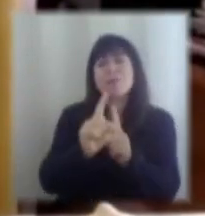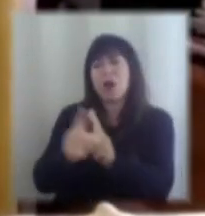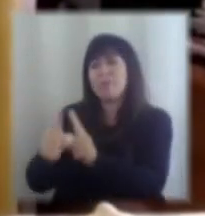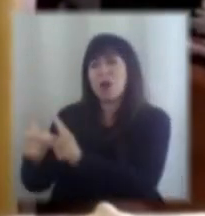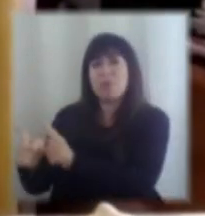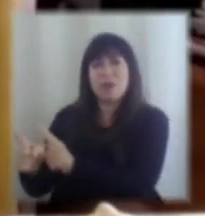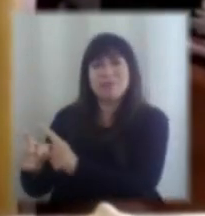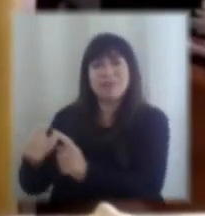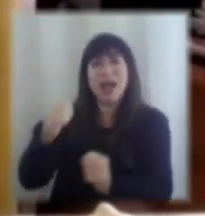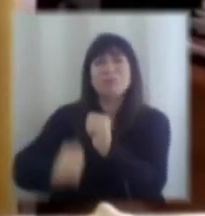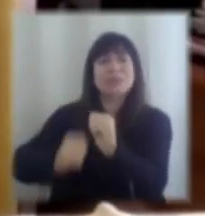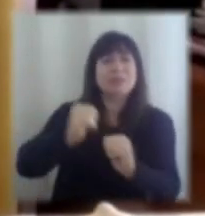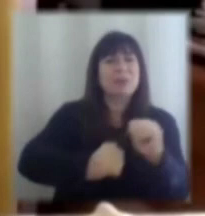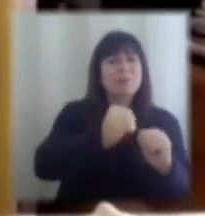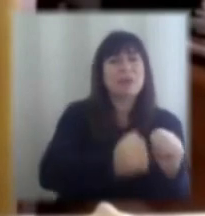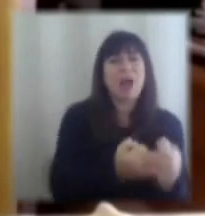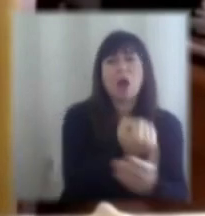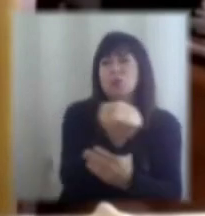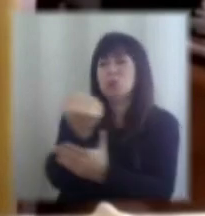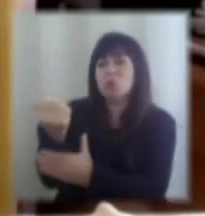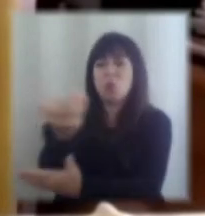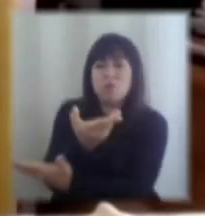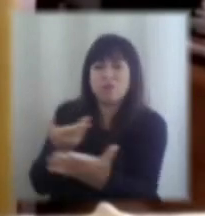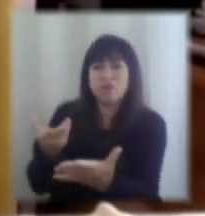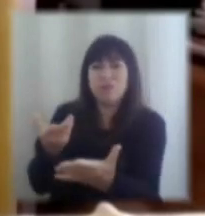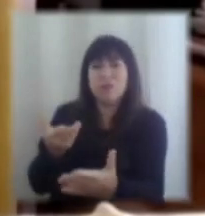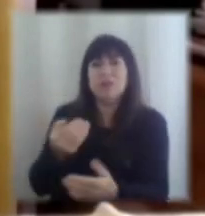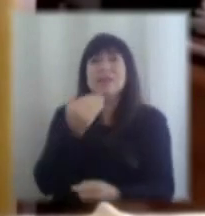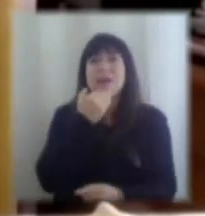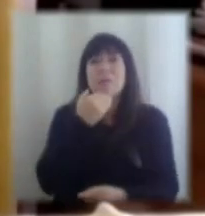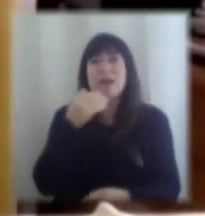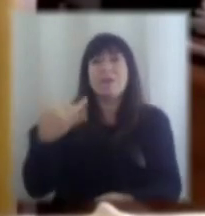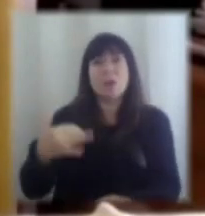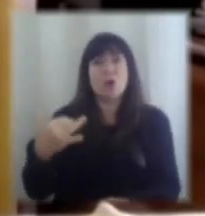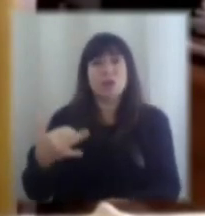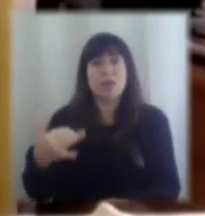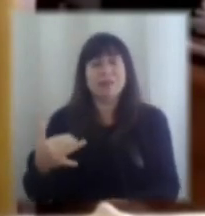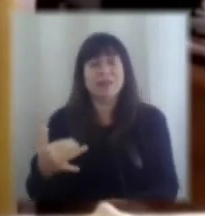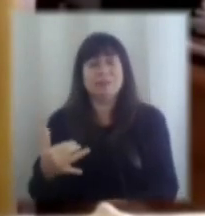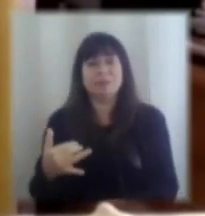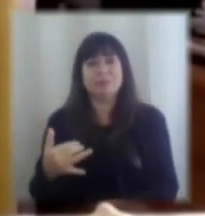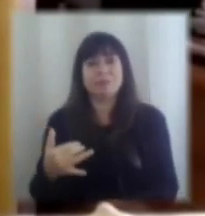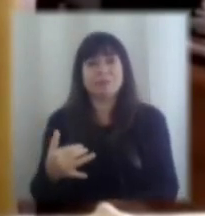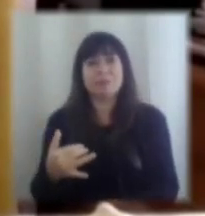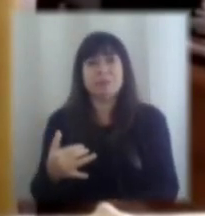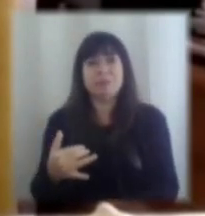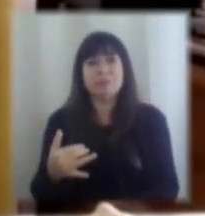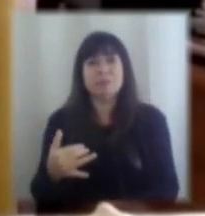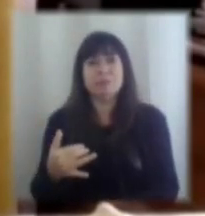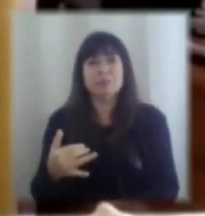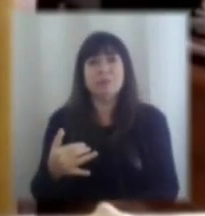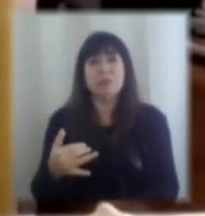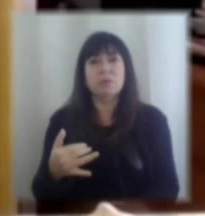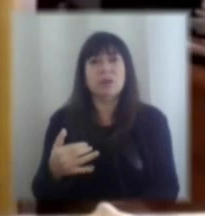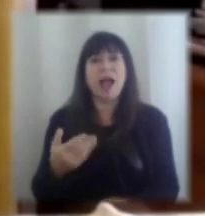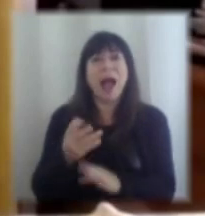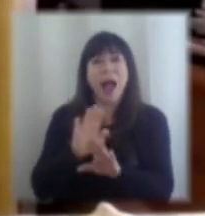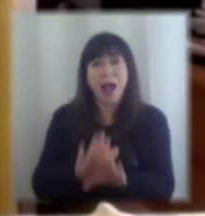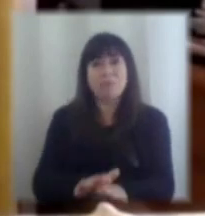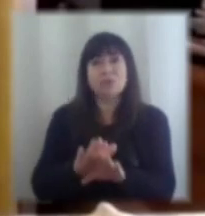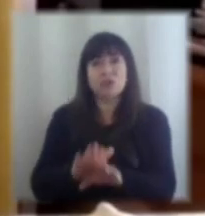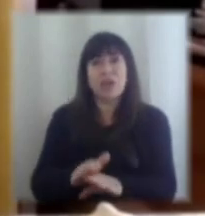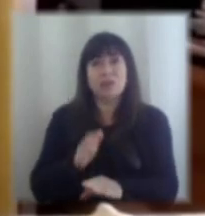entre empresas. Y por último, un ingrediente fundamental de esta ecuación, vamos a tener que seguir apoyando